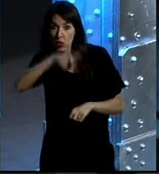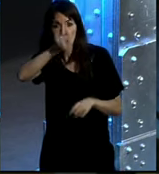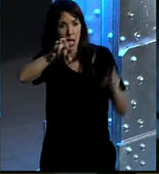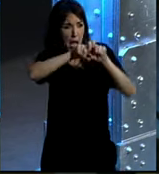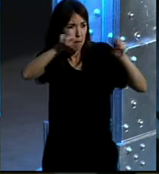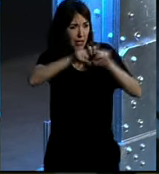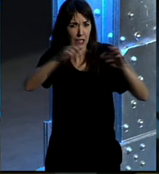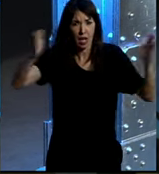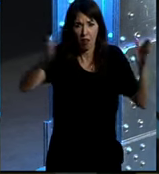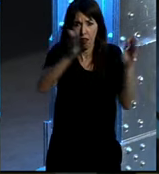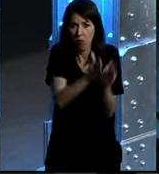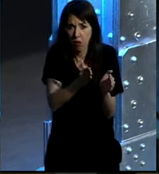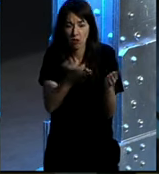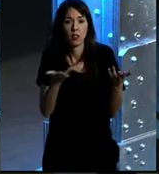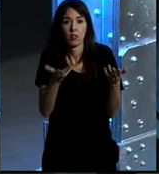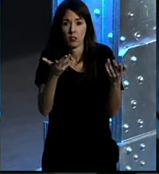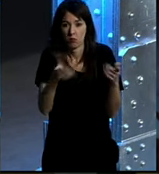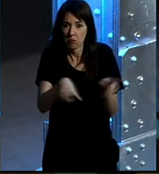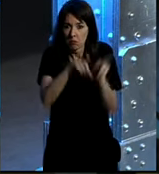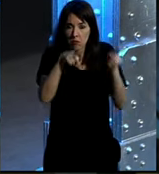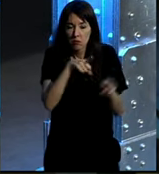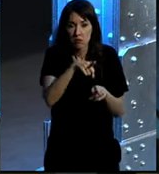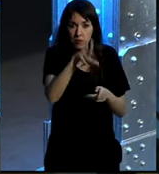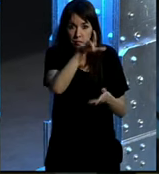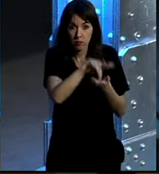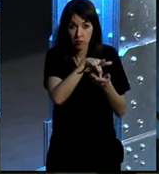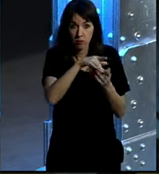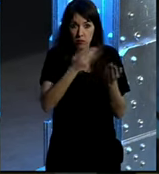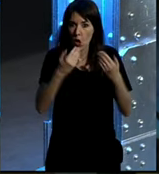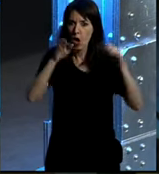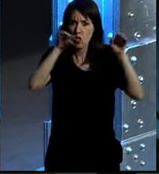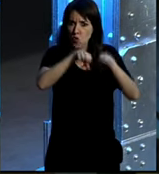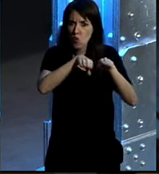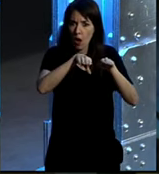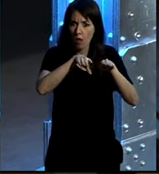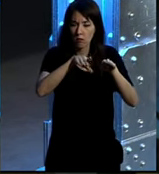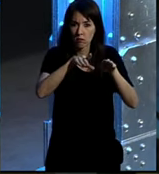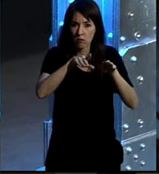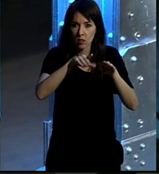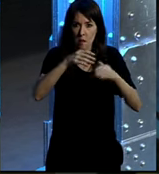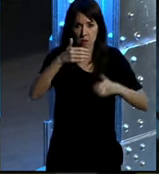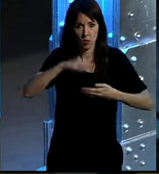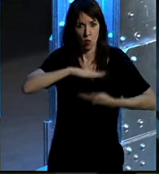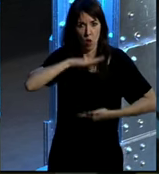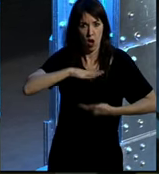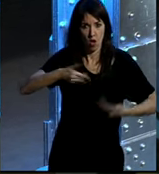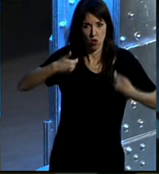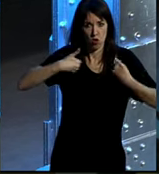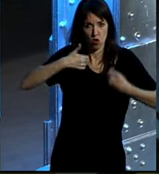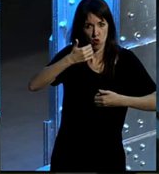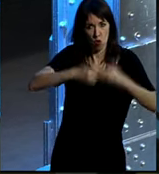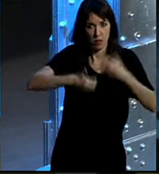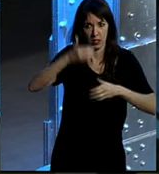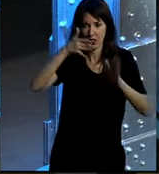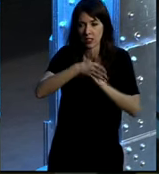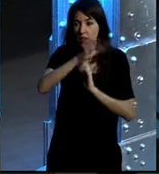empresas de todos los tamaños, empresas grandes y empresas pequeñas, se sitúan en un mismo plano, tanto de competencia, es decir, caen las